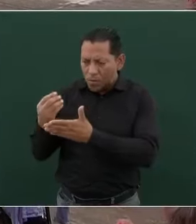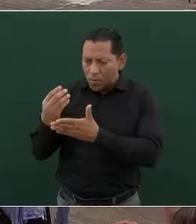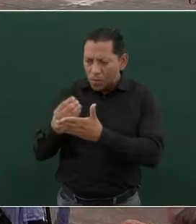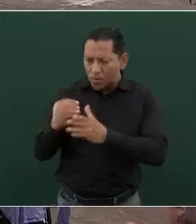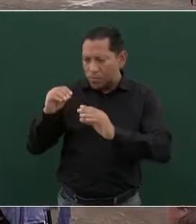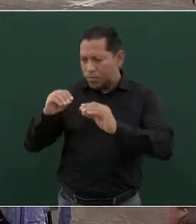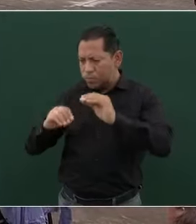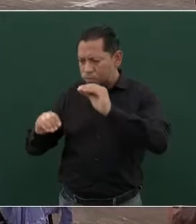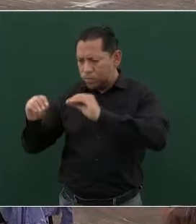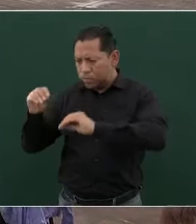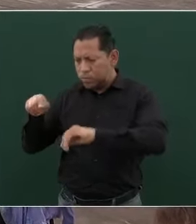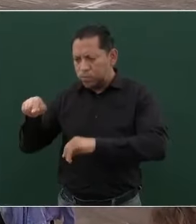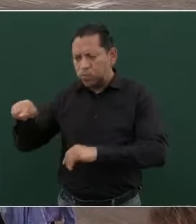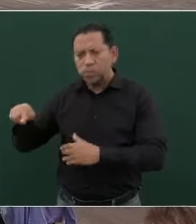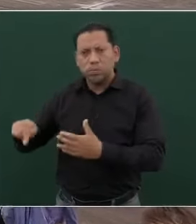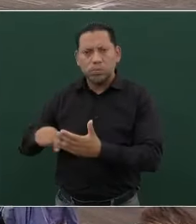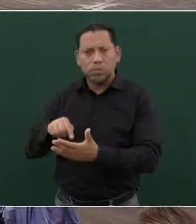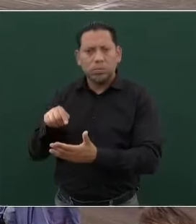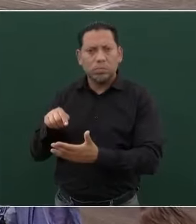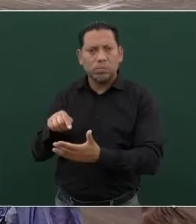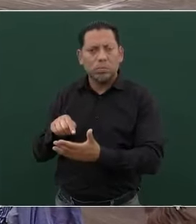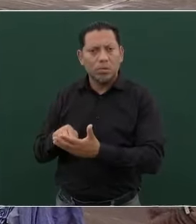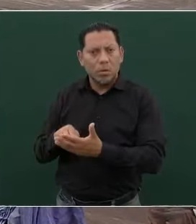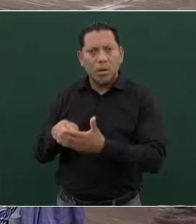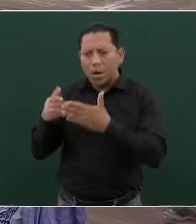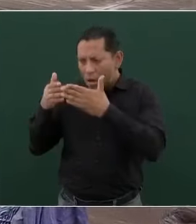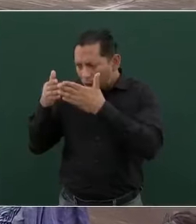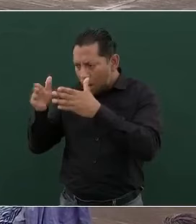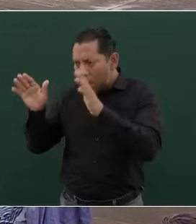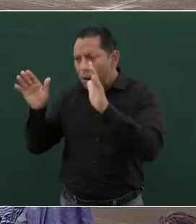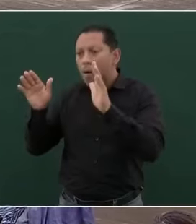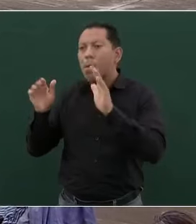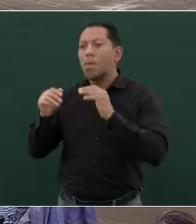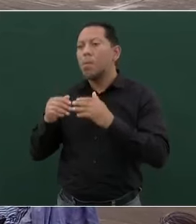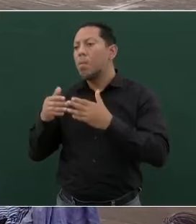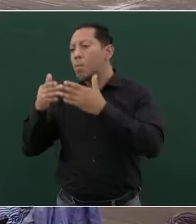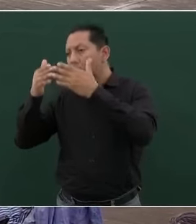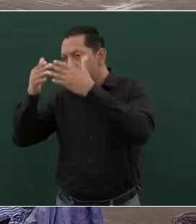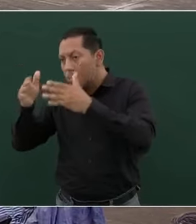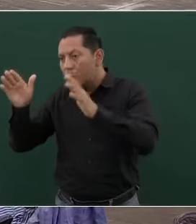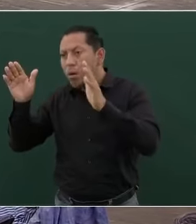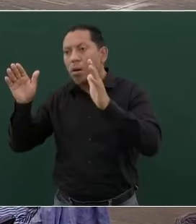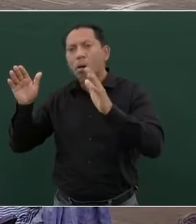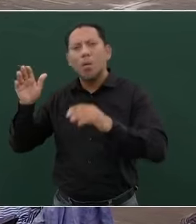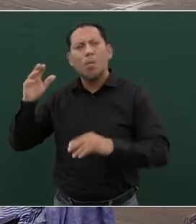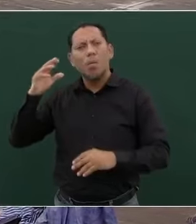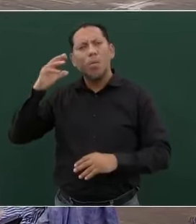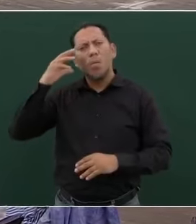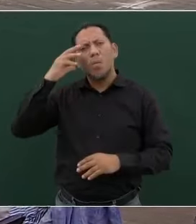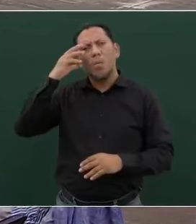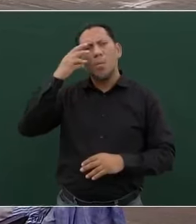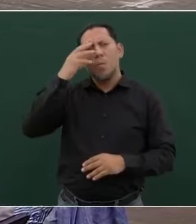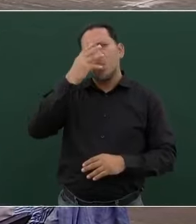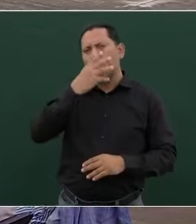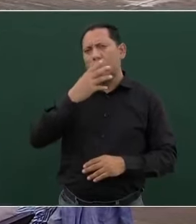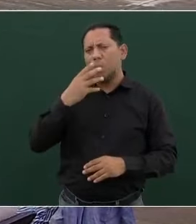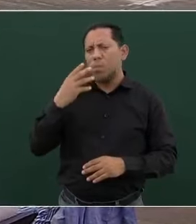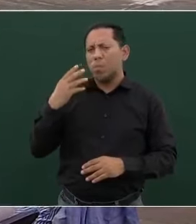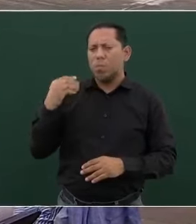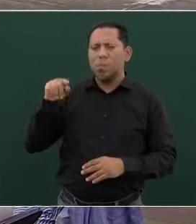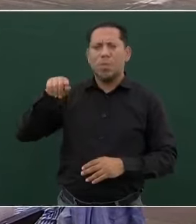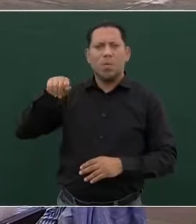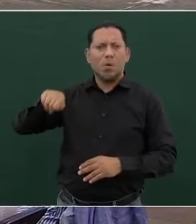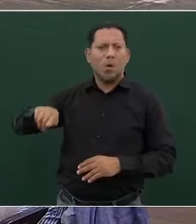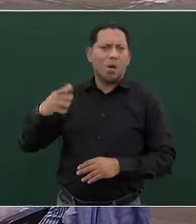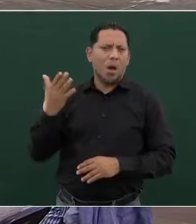estamos descubriendo que el esplendor, el florecimiento de la gran cultura